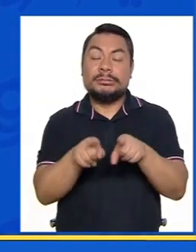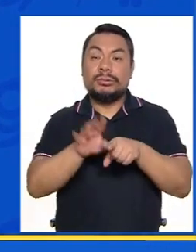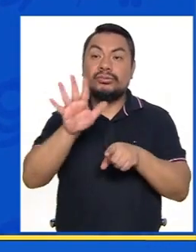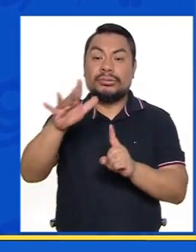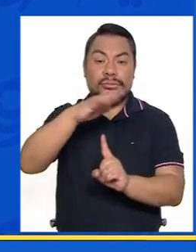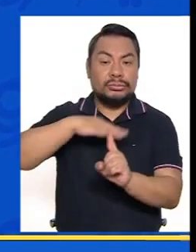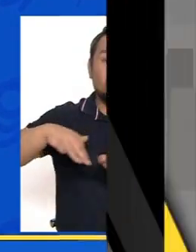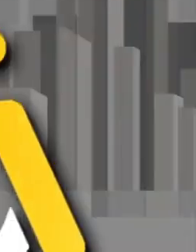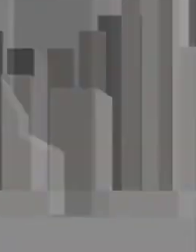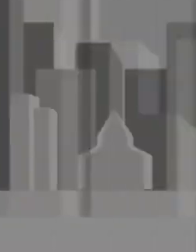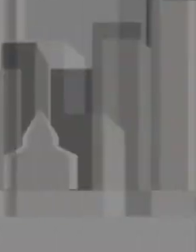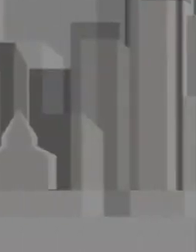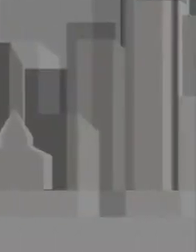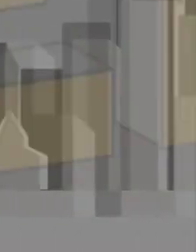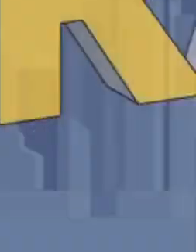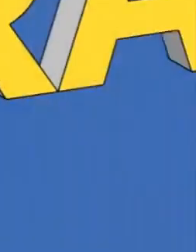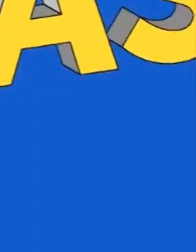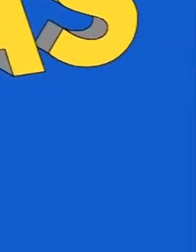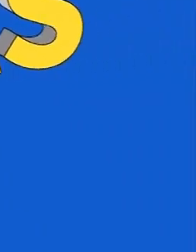incluso su entorno.